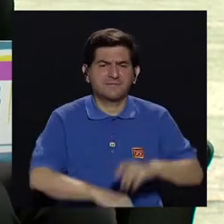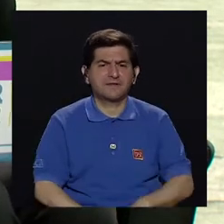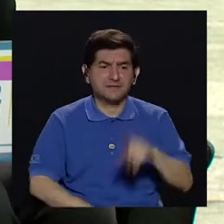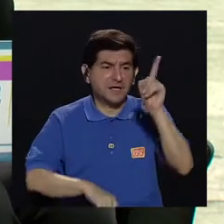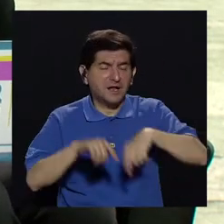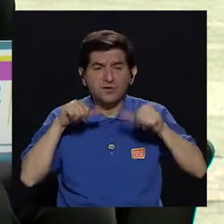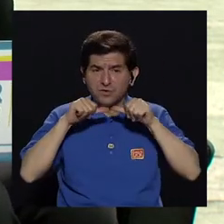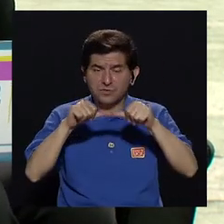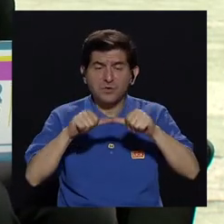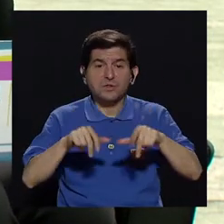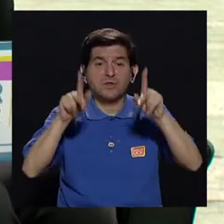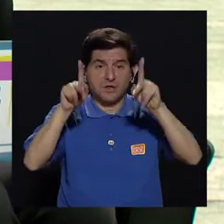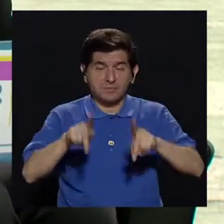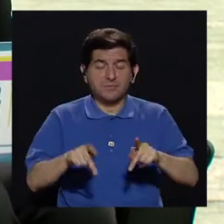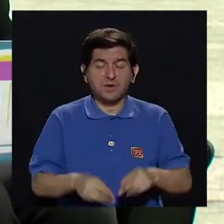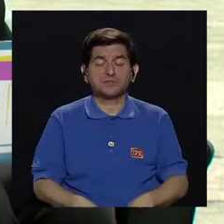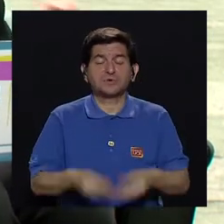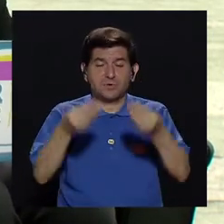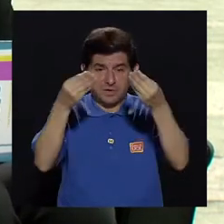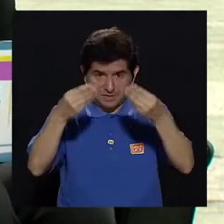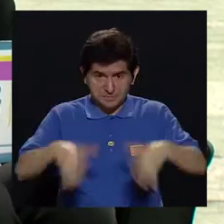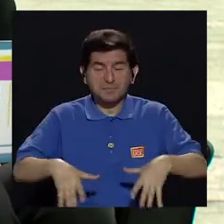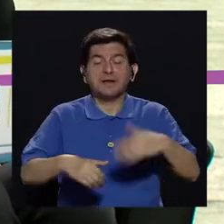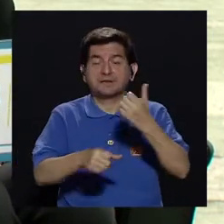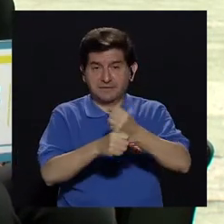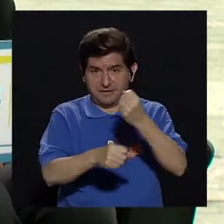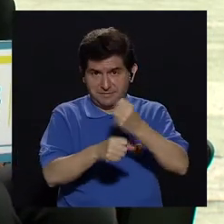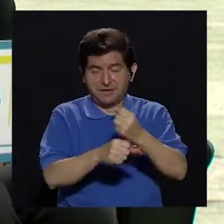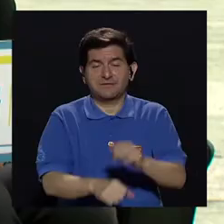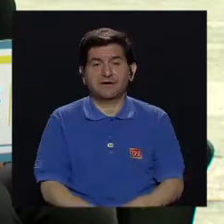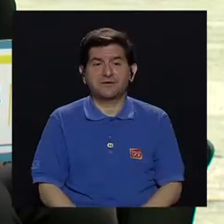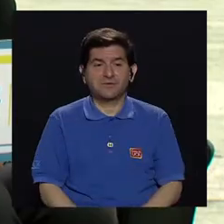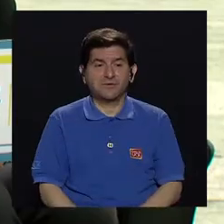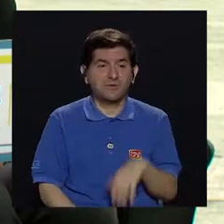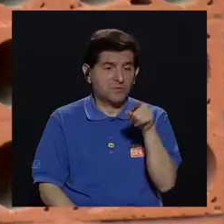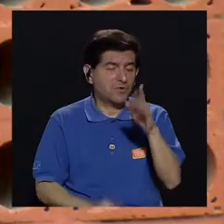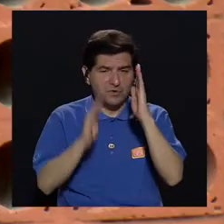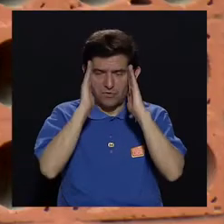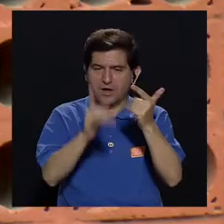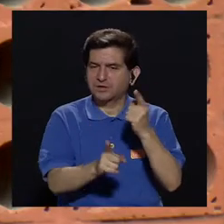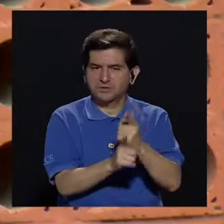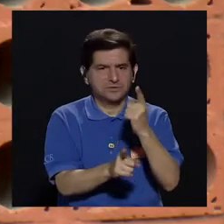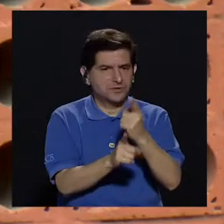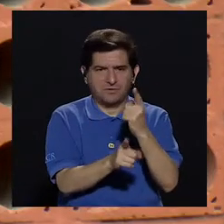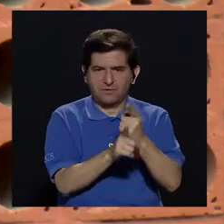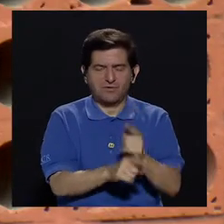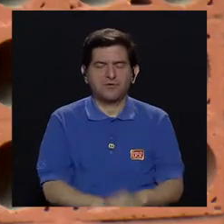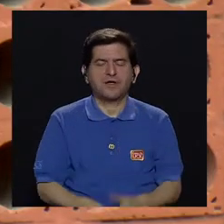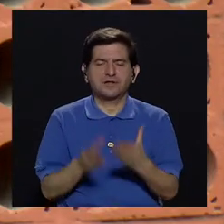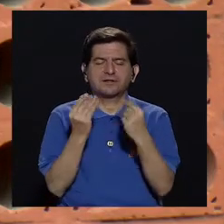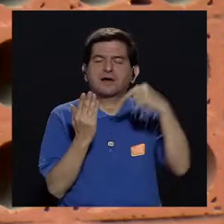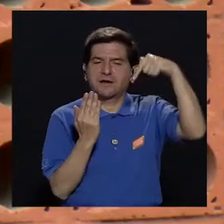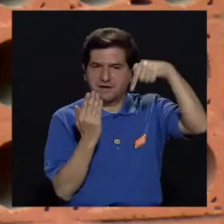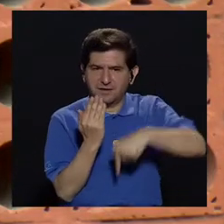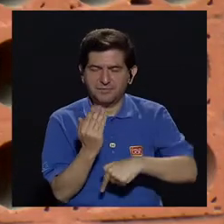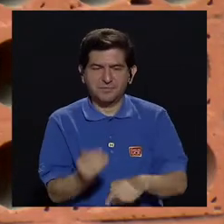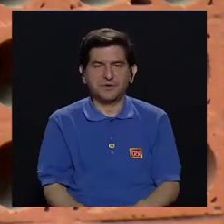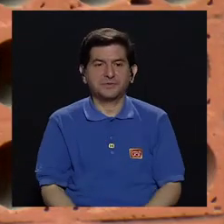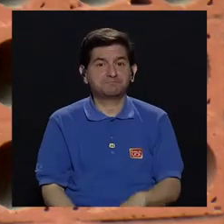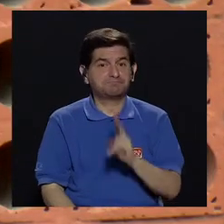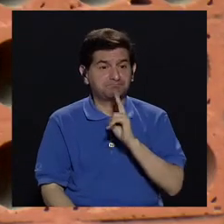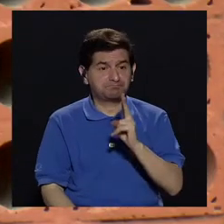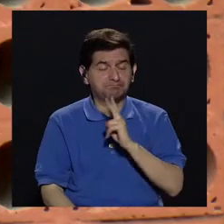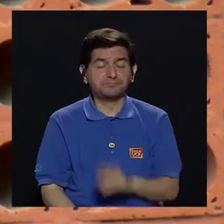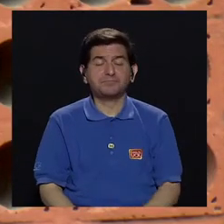antes de tiempo porque no pueden continuar? Hay personas que pierden su trabajo por no tratarse adecuadamente un ataque de